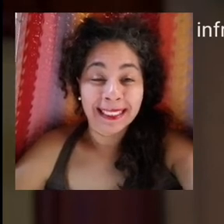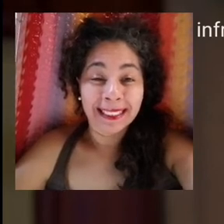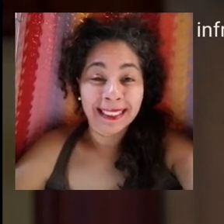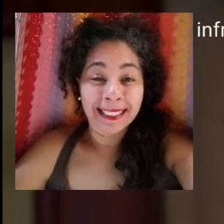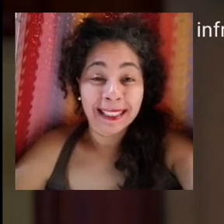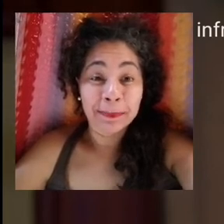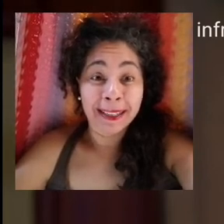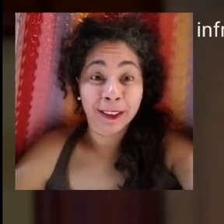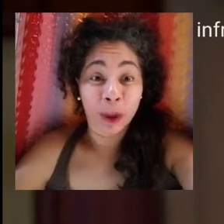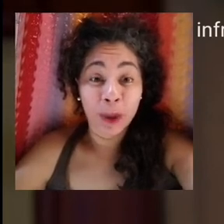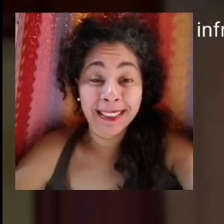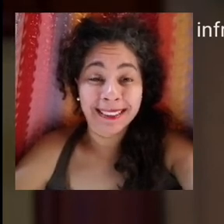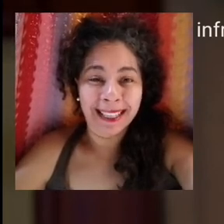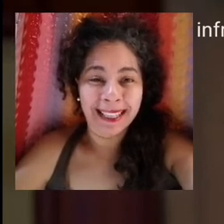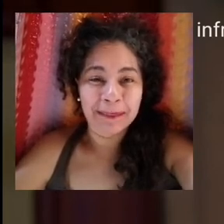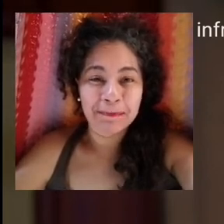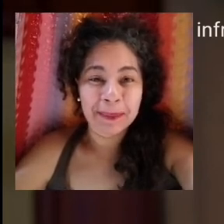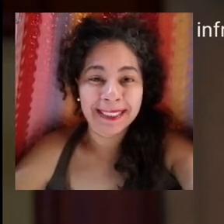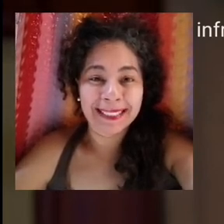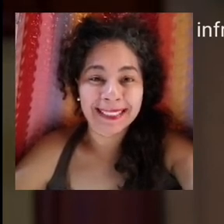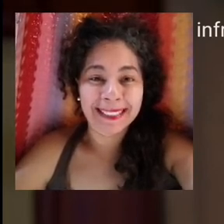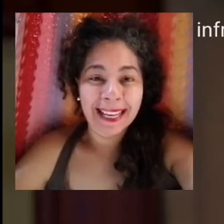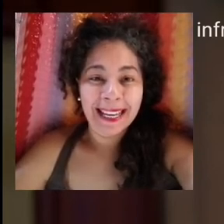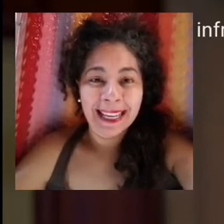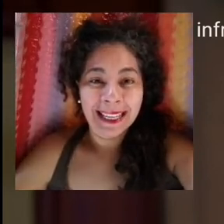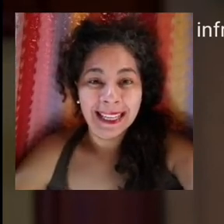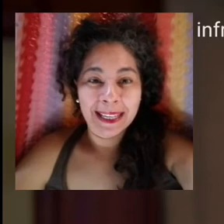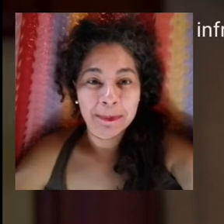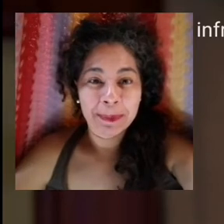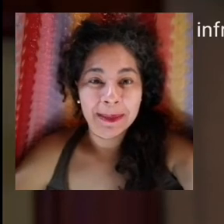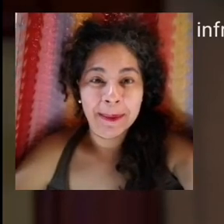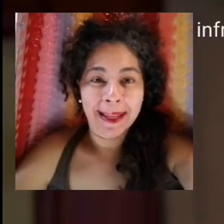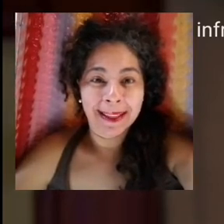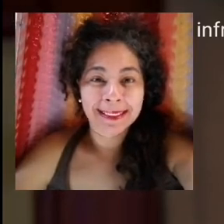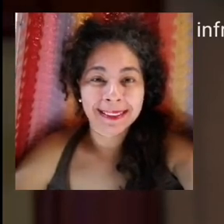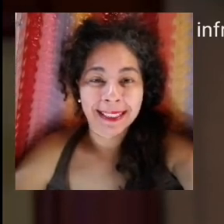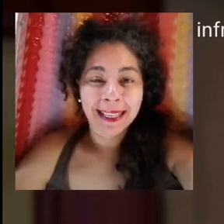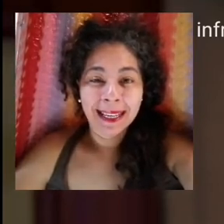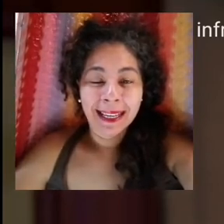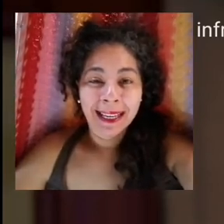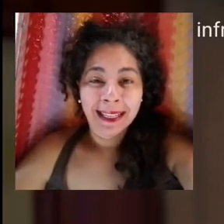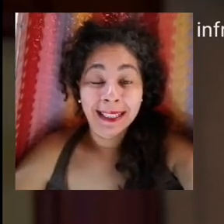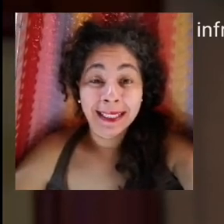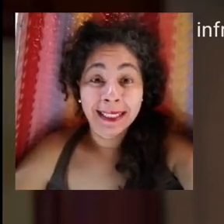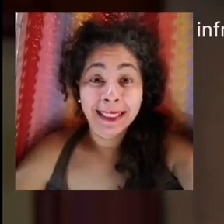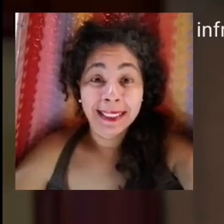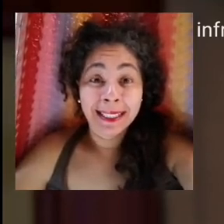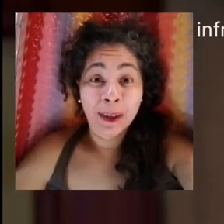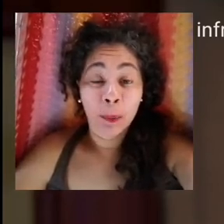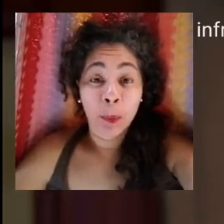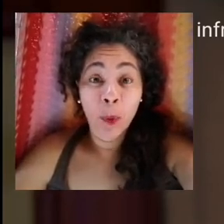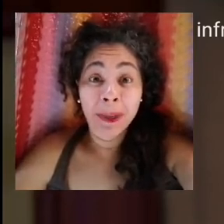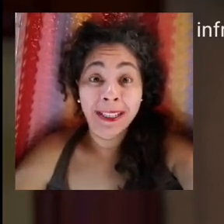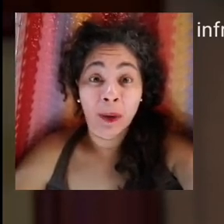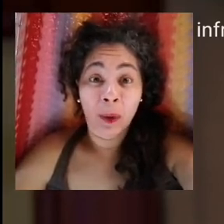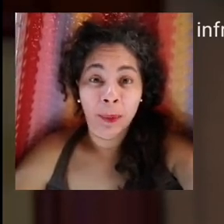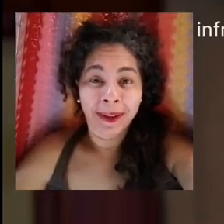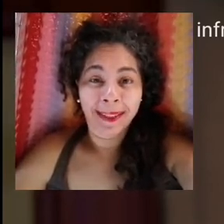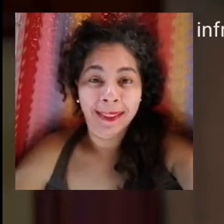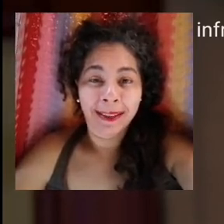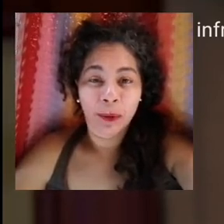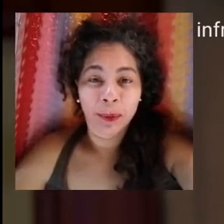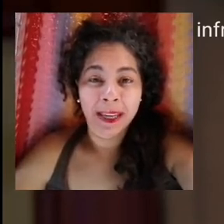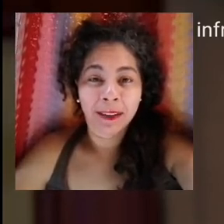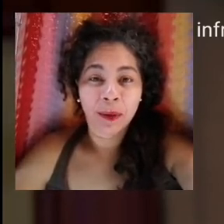inversiones de empresas privadas y lo público,